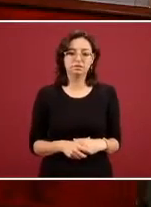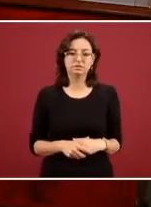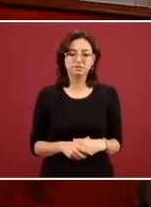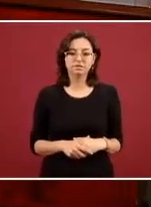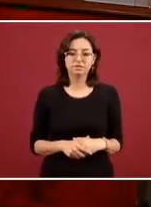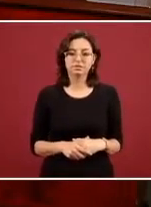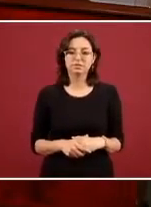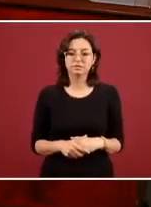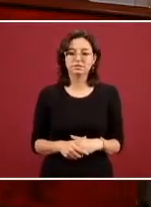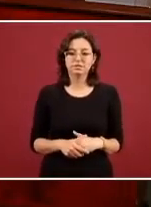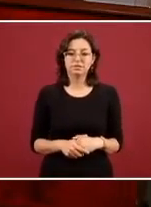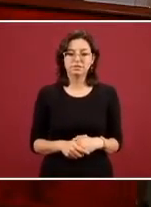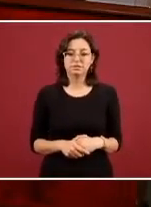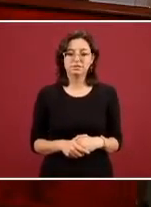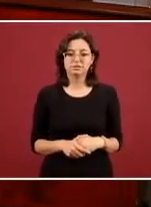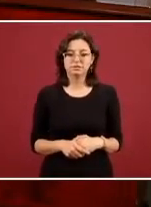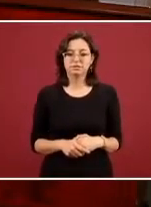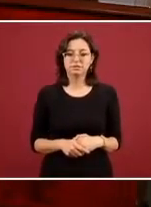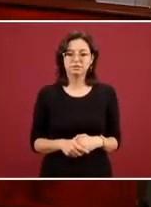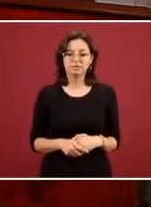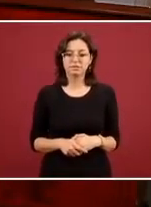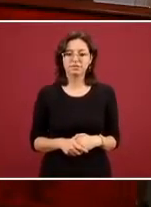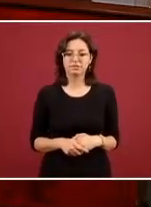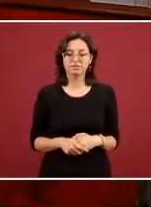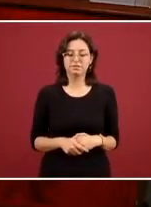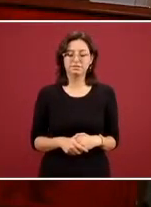sí en cuanto a